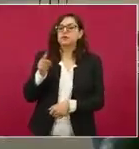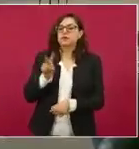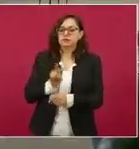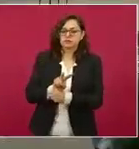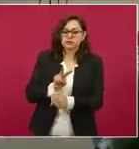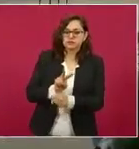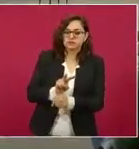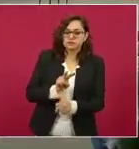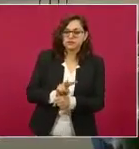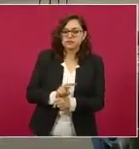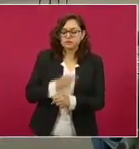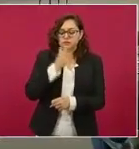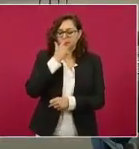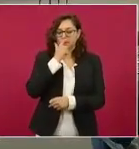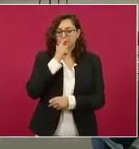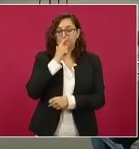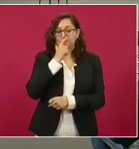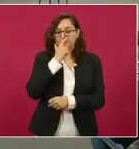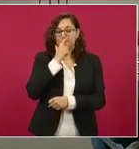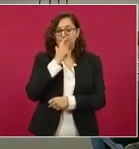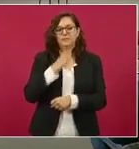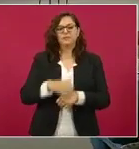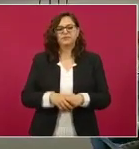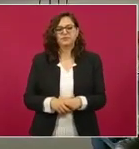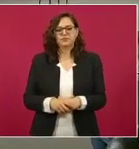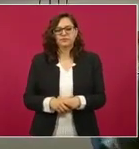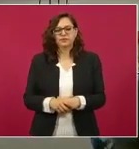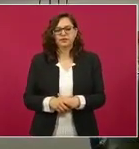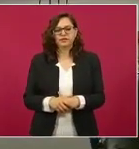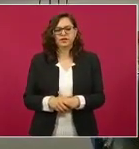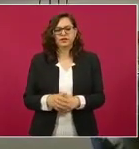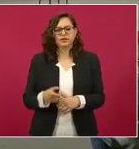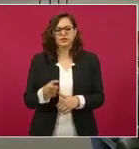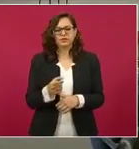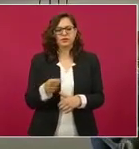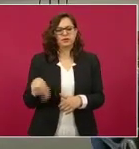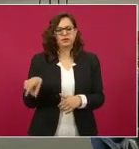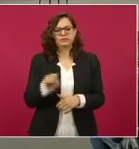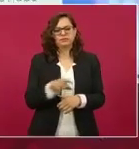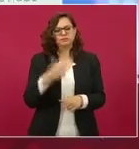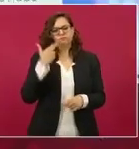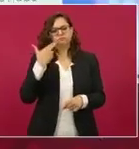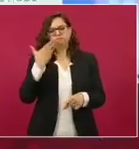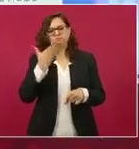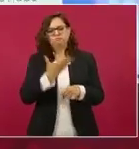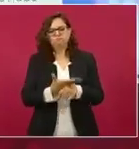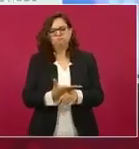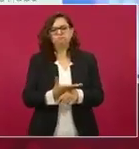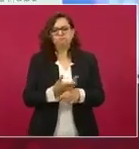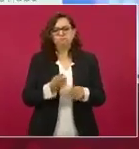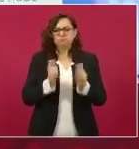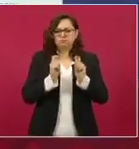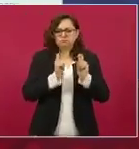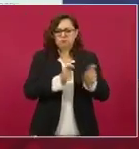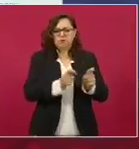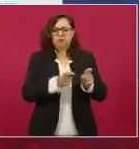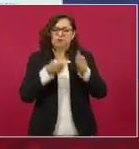laboral, fungió como órgano encargado de vigilar esta elección. Adelante.